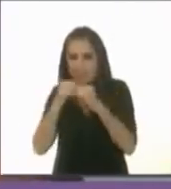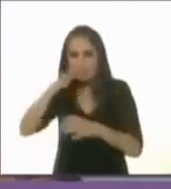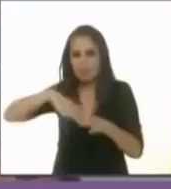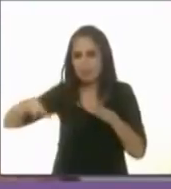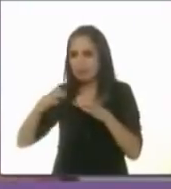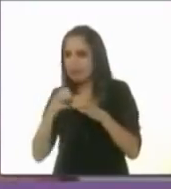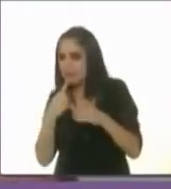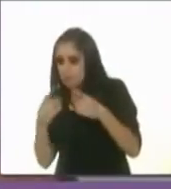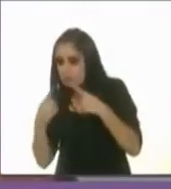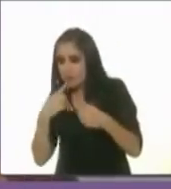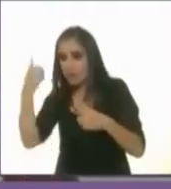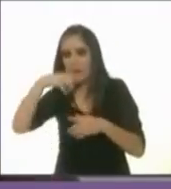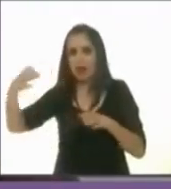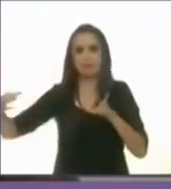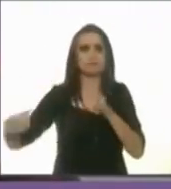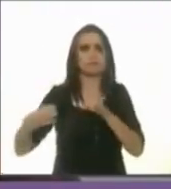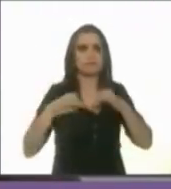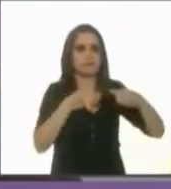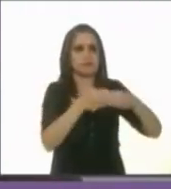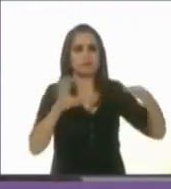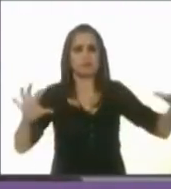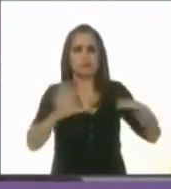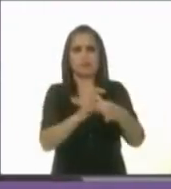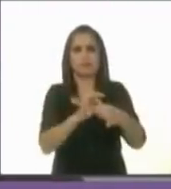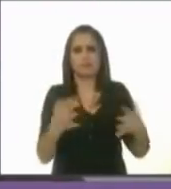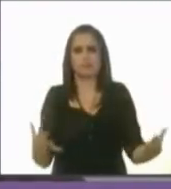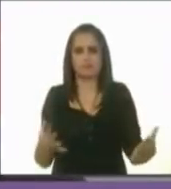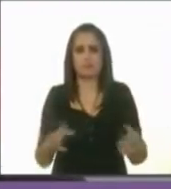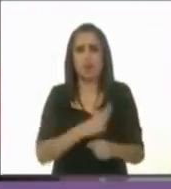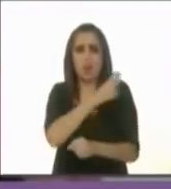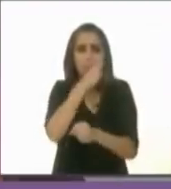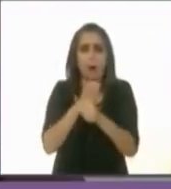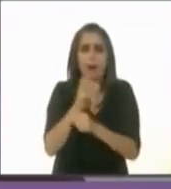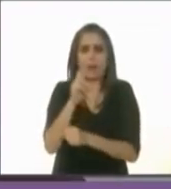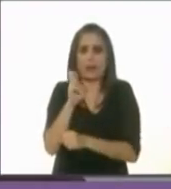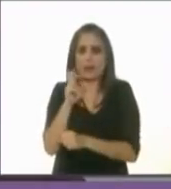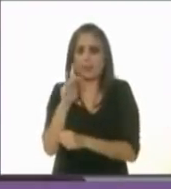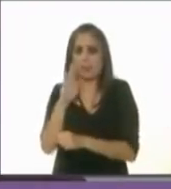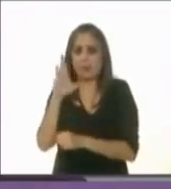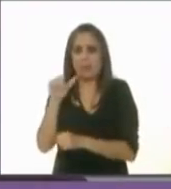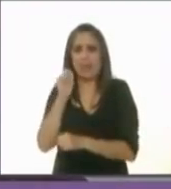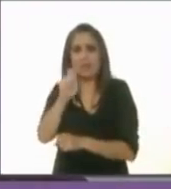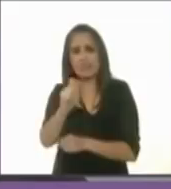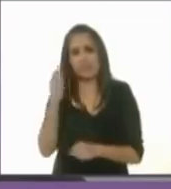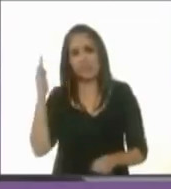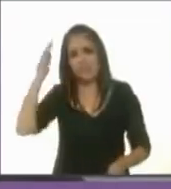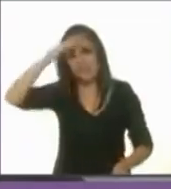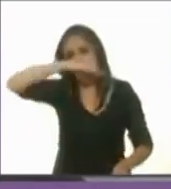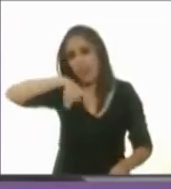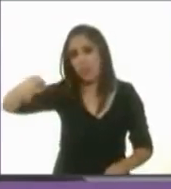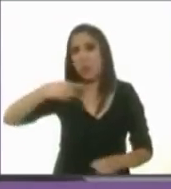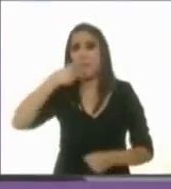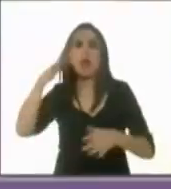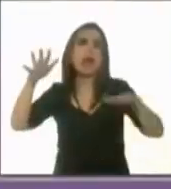las derechas. La llamada Cuarta República es una farsa que ustedes han inventado. Muchísimas gracias,